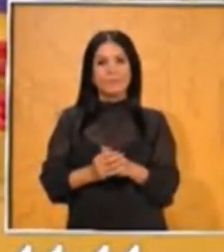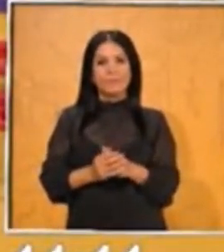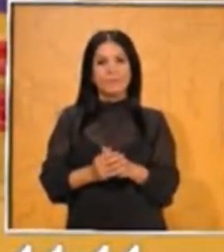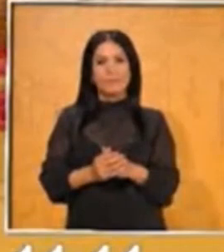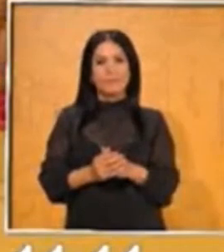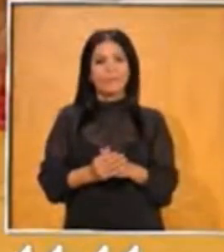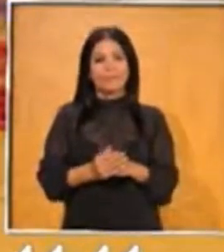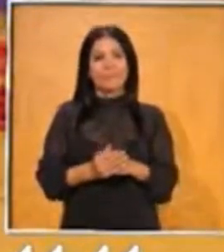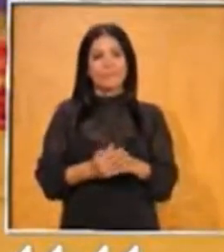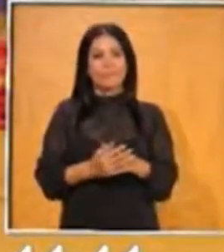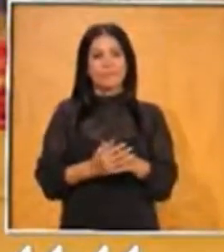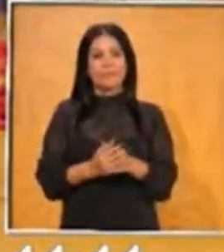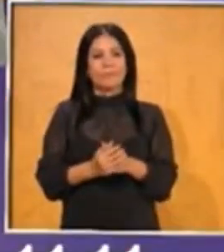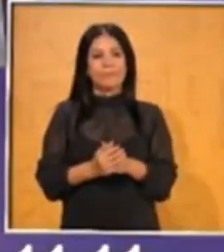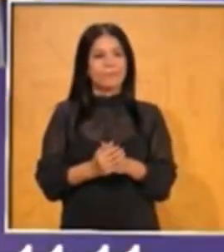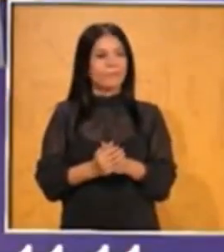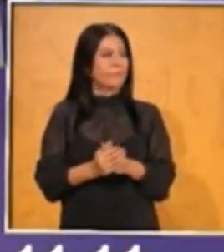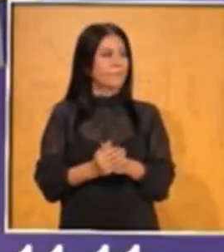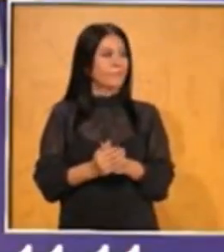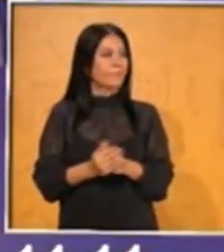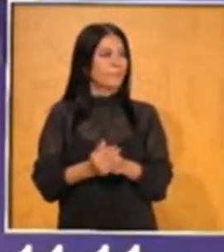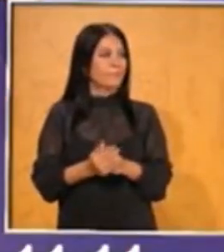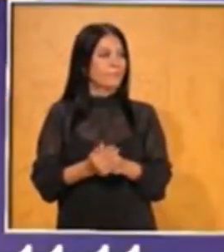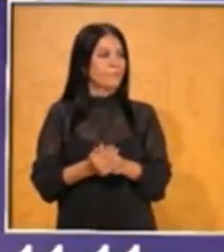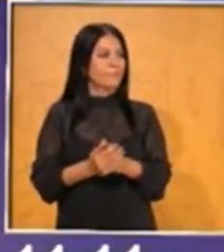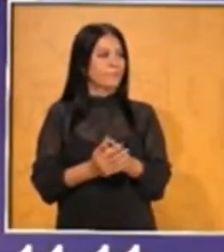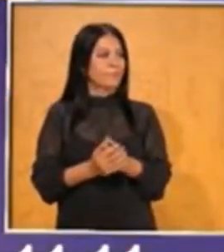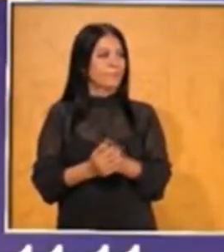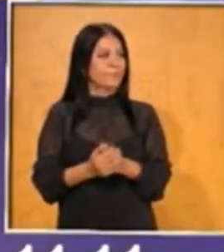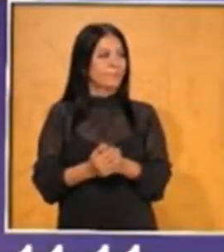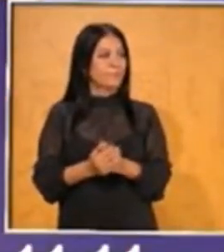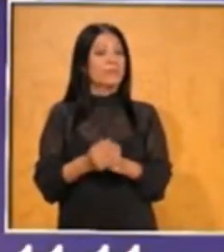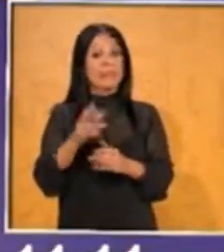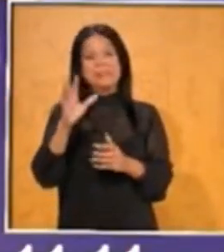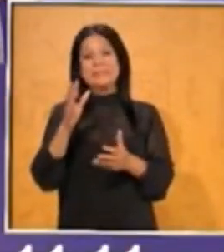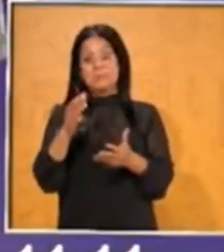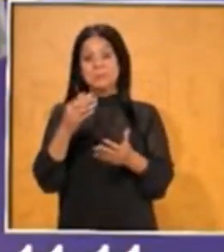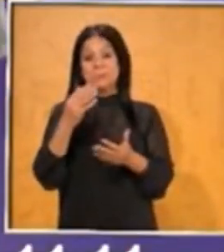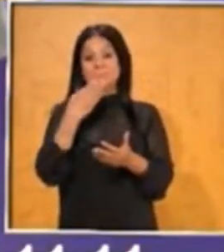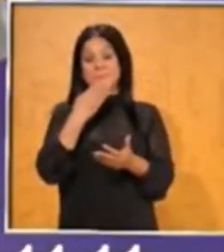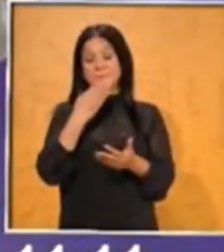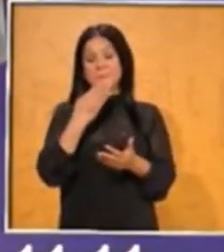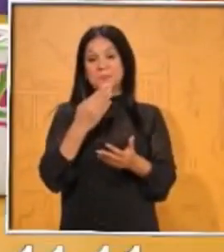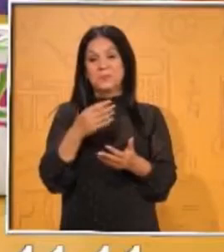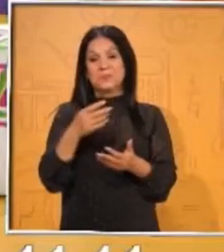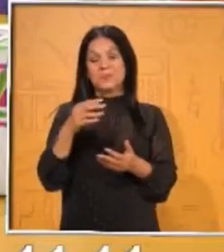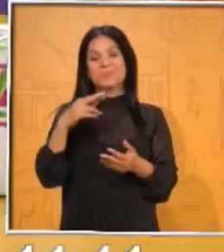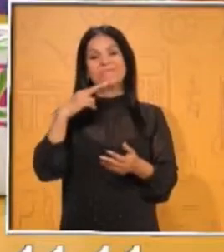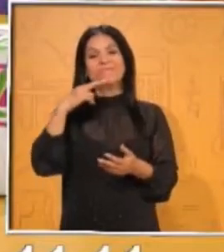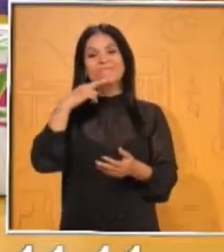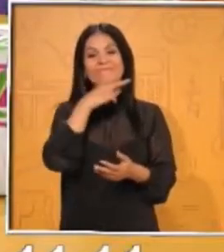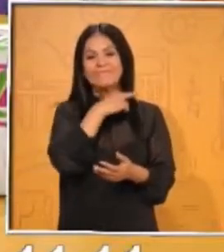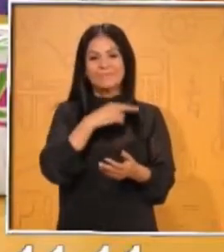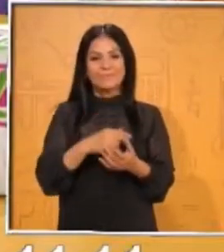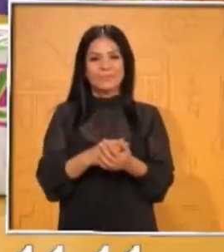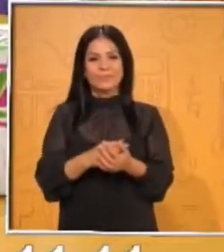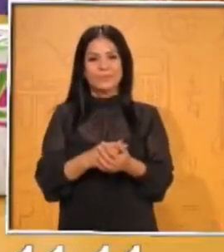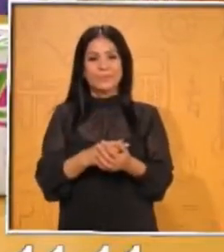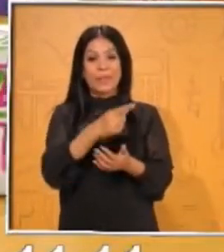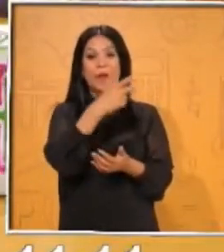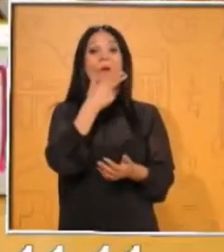Siete. Hasta ahí. Este juego va ser muy entretenido, pero se nos acaba el tiempo, maestra Adriana y maestro Uciel. Sí. Cuatro. Cuatro.